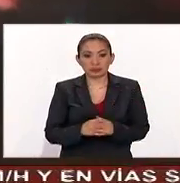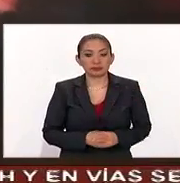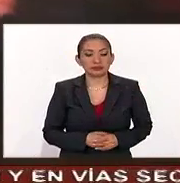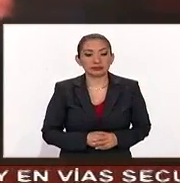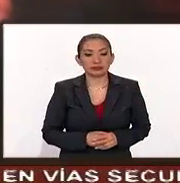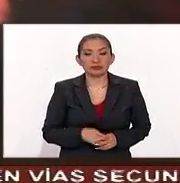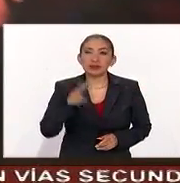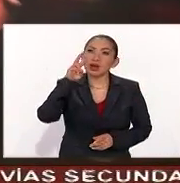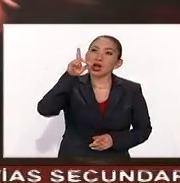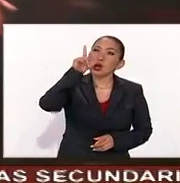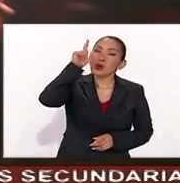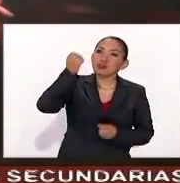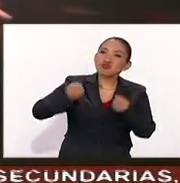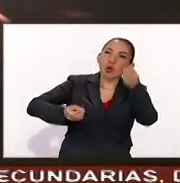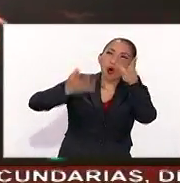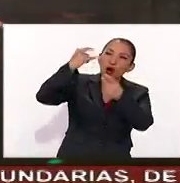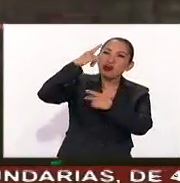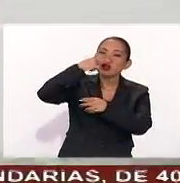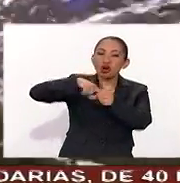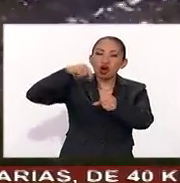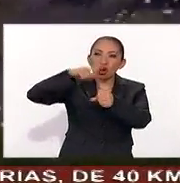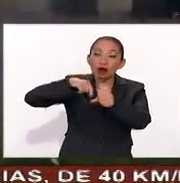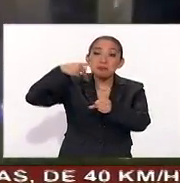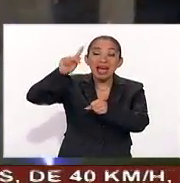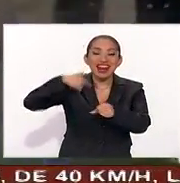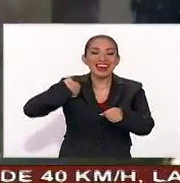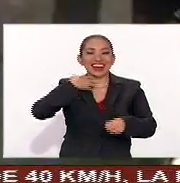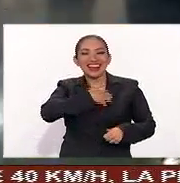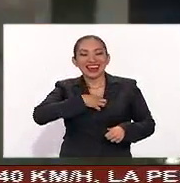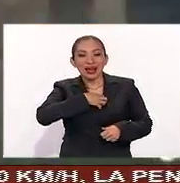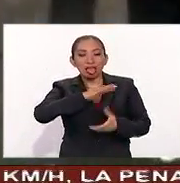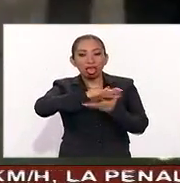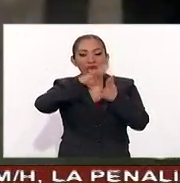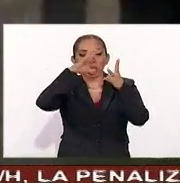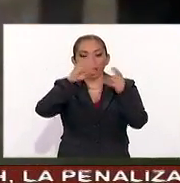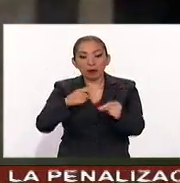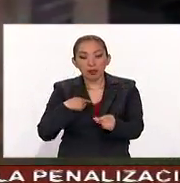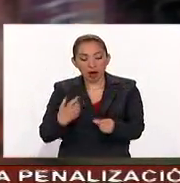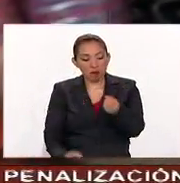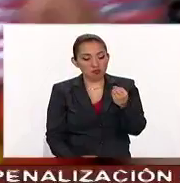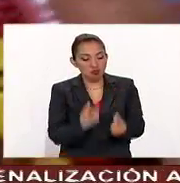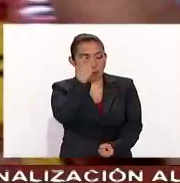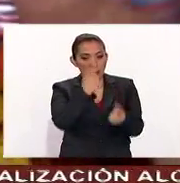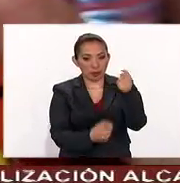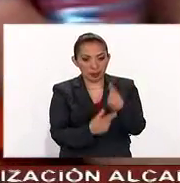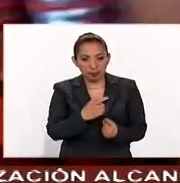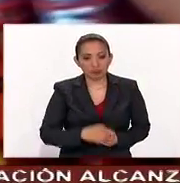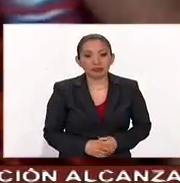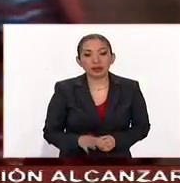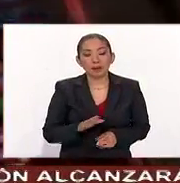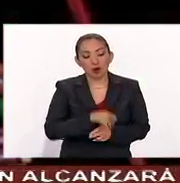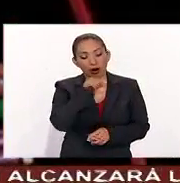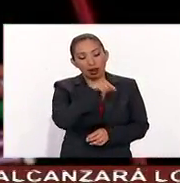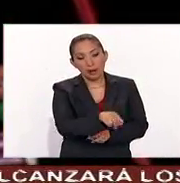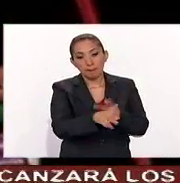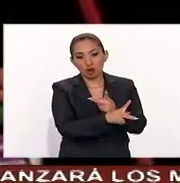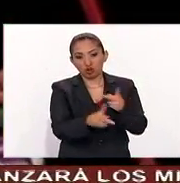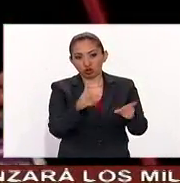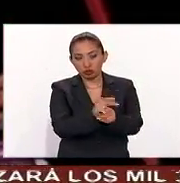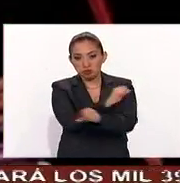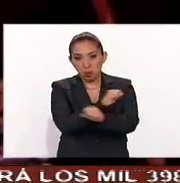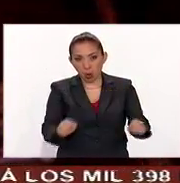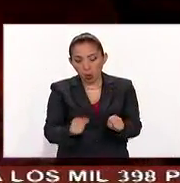Ilumina en el cielo con luz y color, pero la alegría puede verse empañada con la pólvora de la pirotecnia. Por tratarse de productos